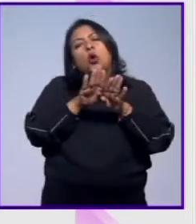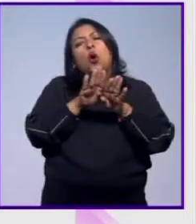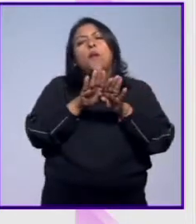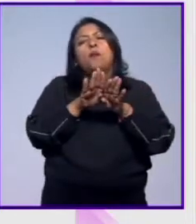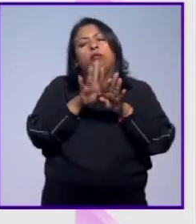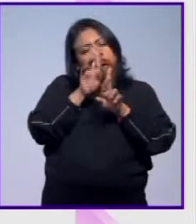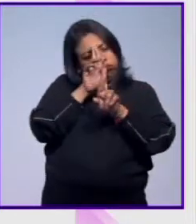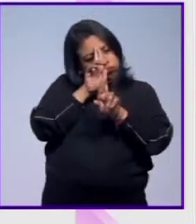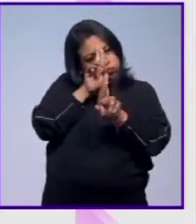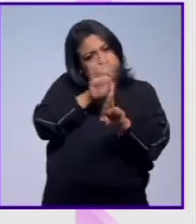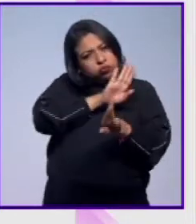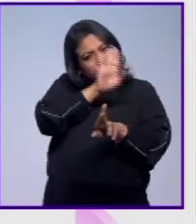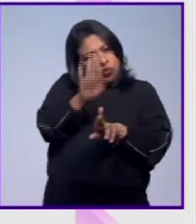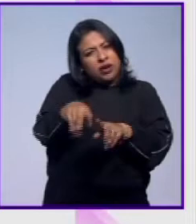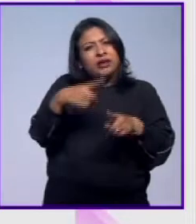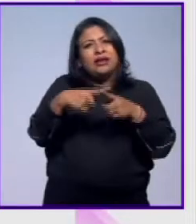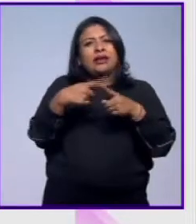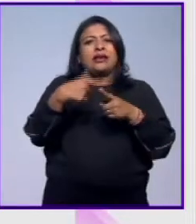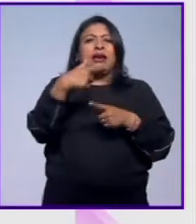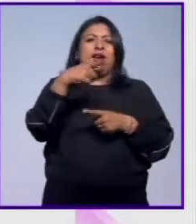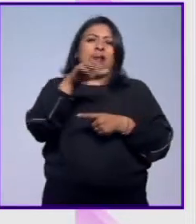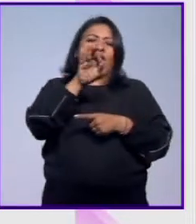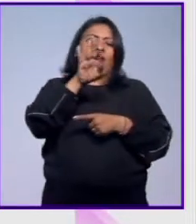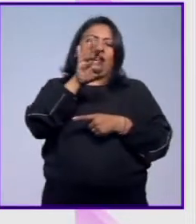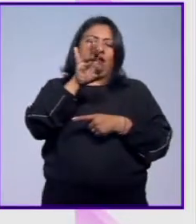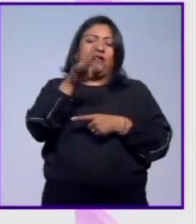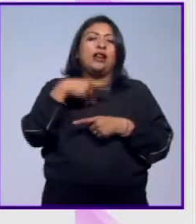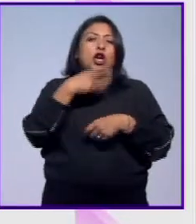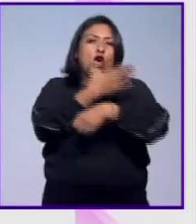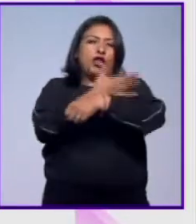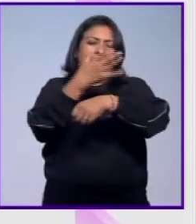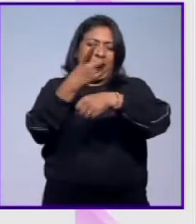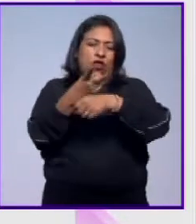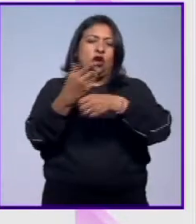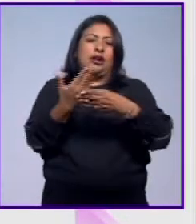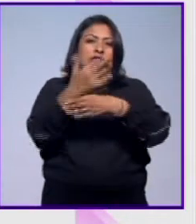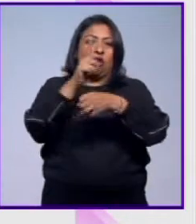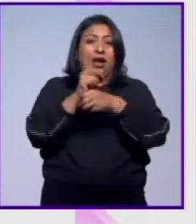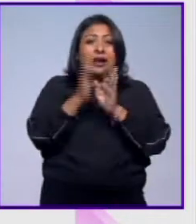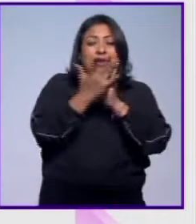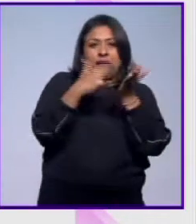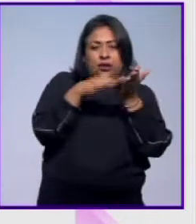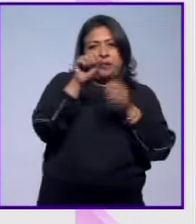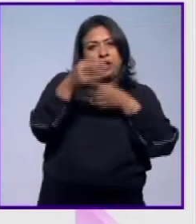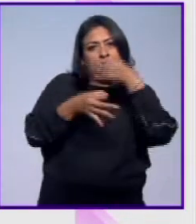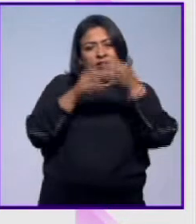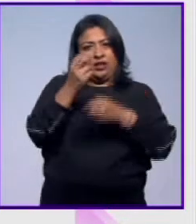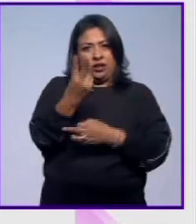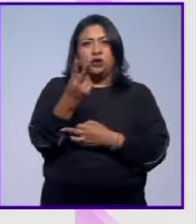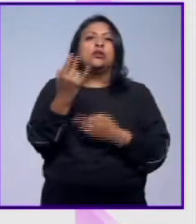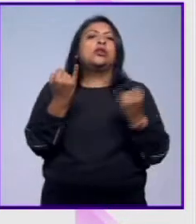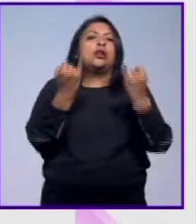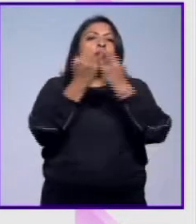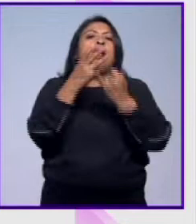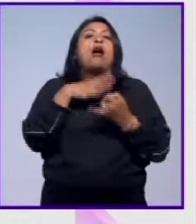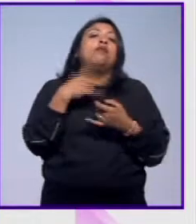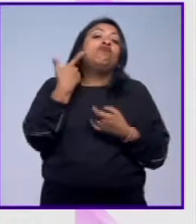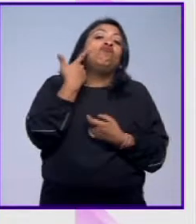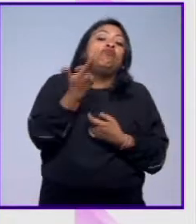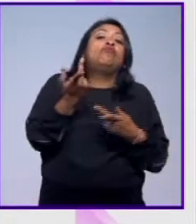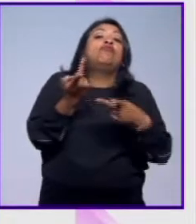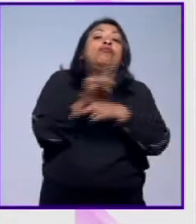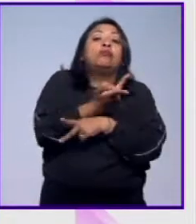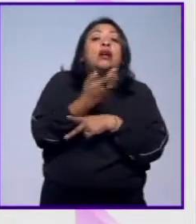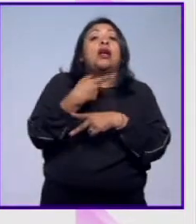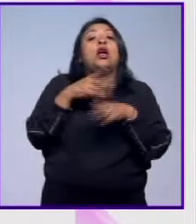serán organizados por Genei Beltrán Félix, coordinador nacional de literatura, y por supuesto en Noticias 22 también estaremos siguiendo muy de